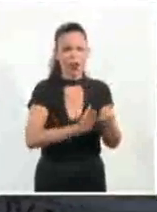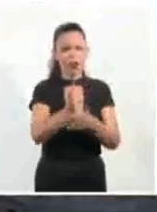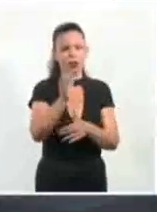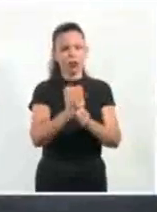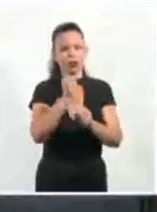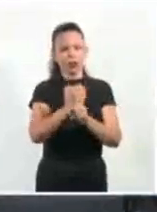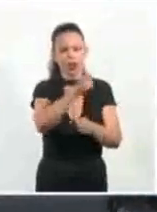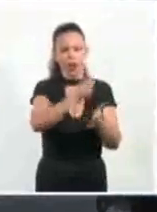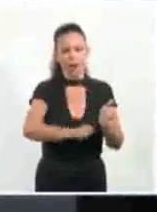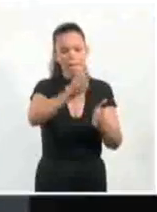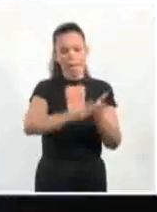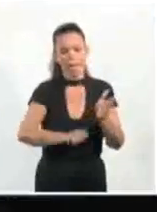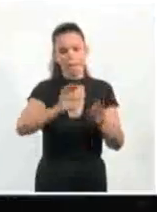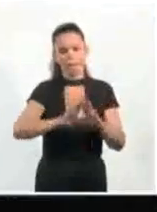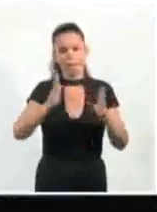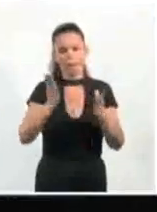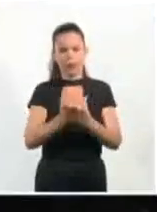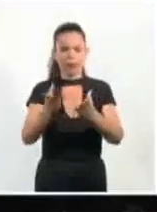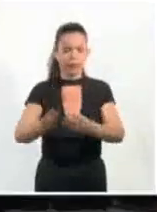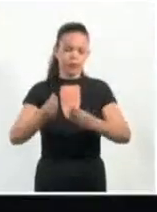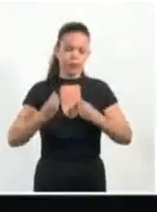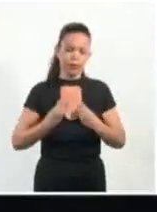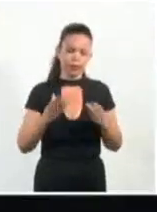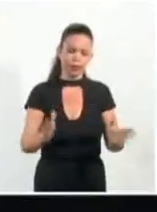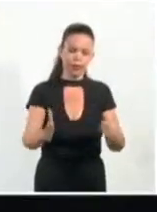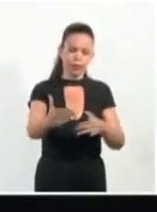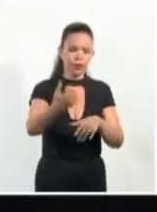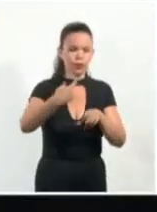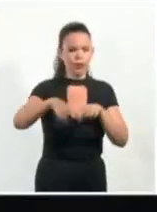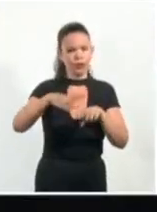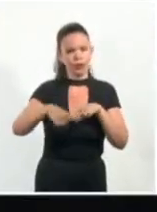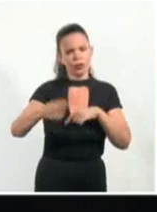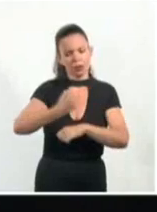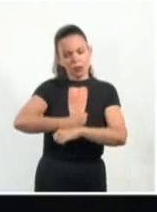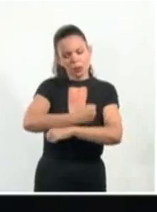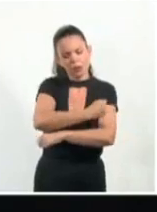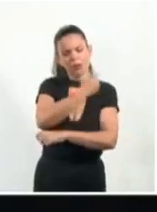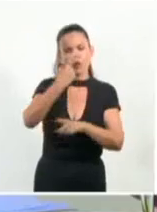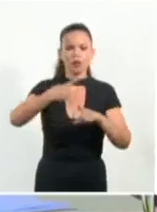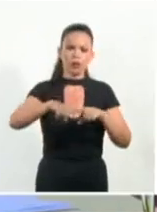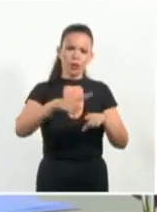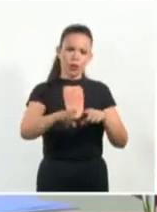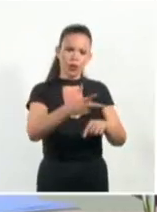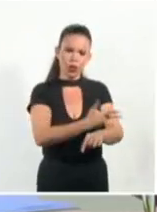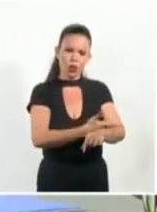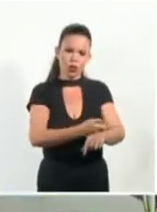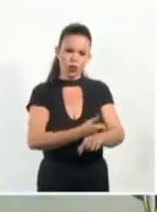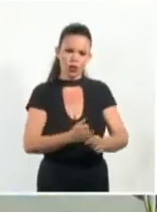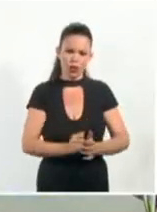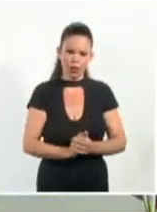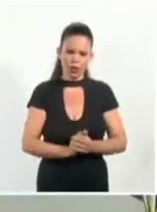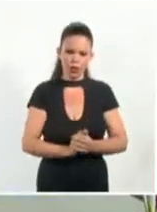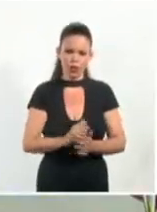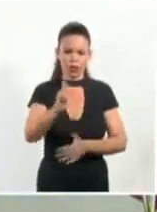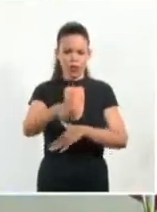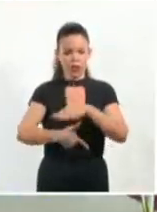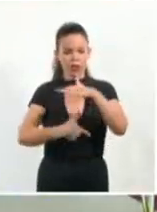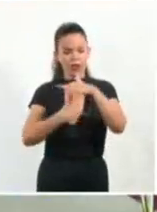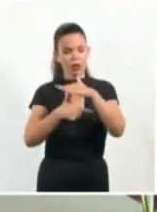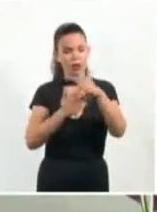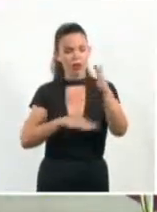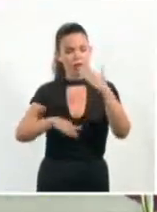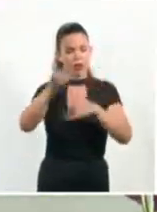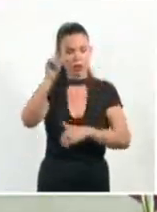al envío de los recursos la viceministra de comercio exterior e inversión extranjera